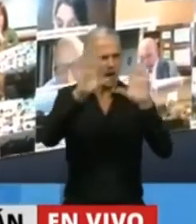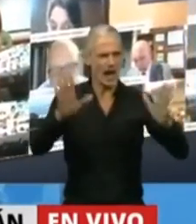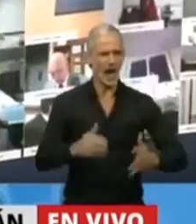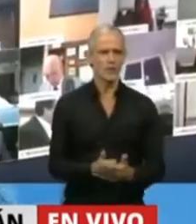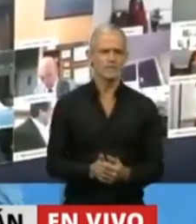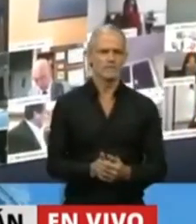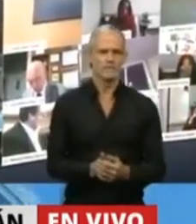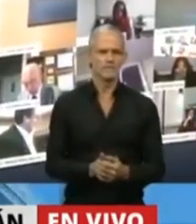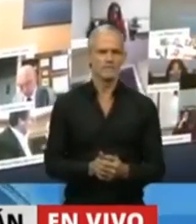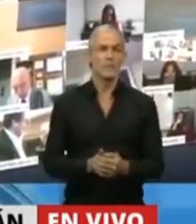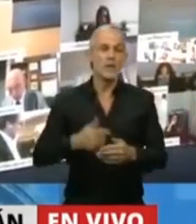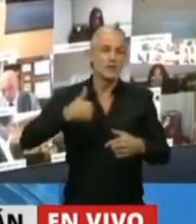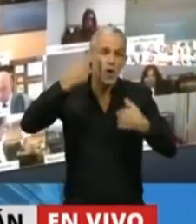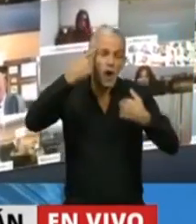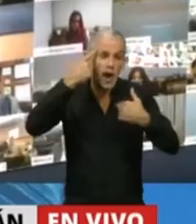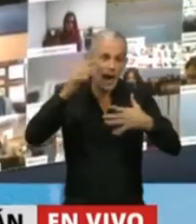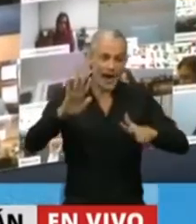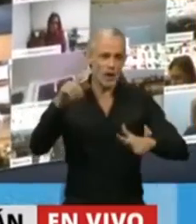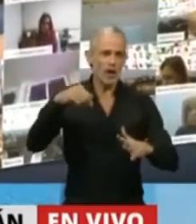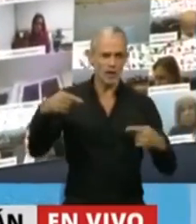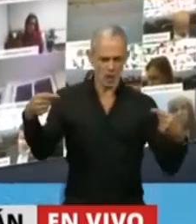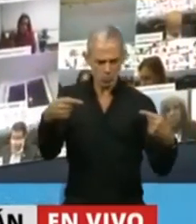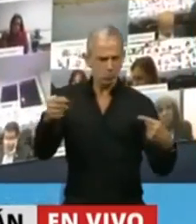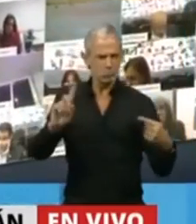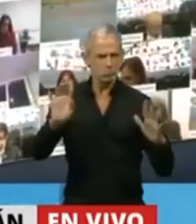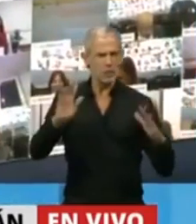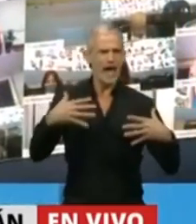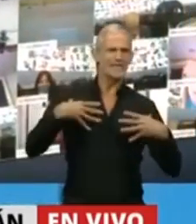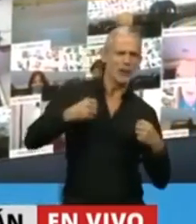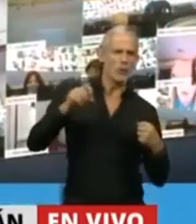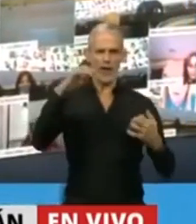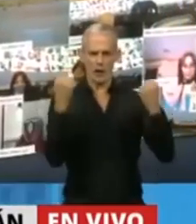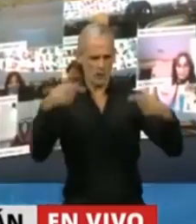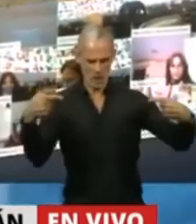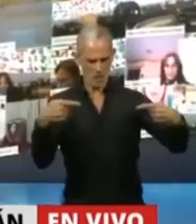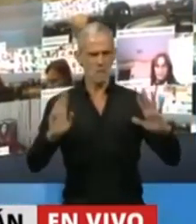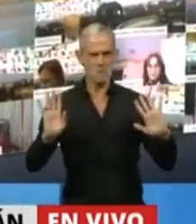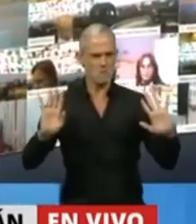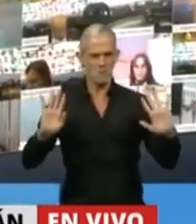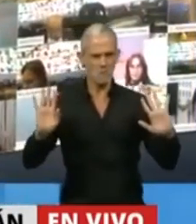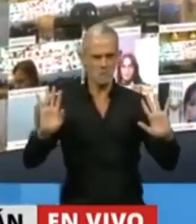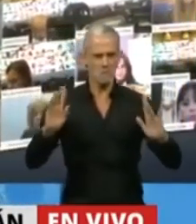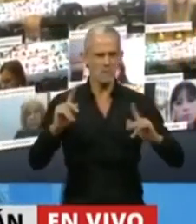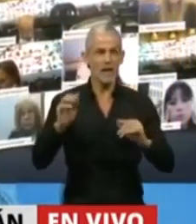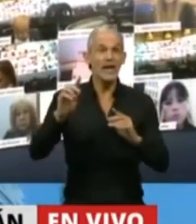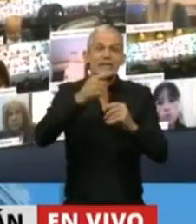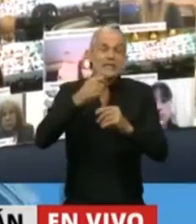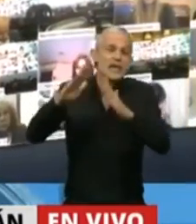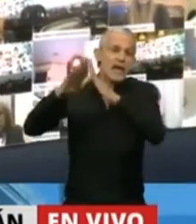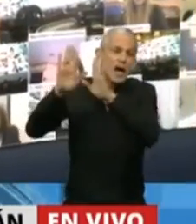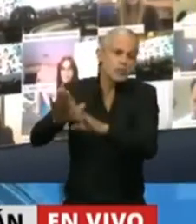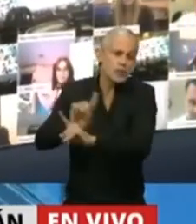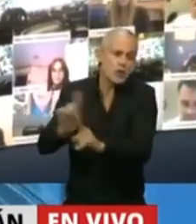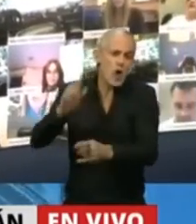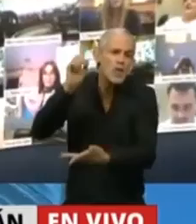Obviamente que creo que acá no hay una dicotomía entre salud o economía. Sin aislamiento social, como es nuestra